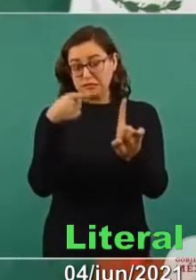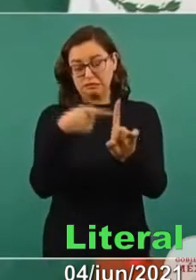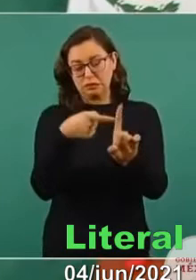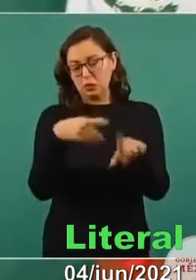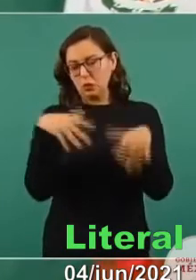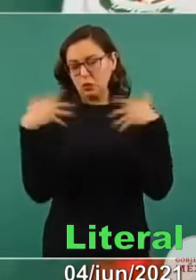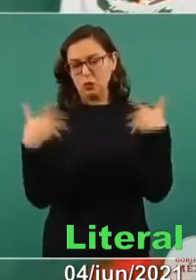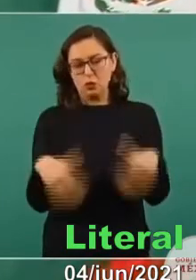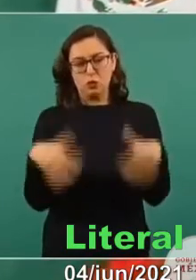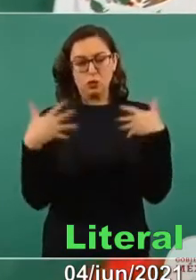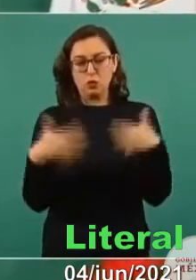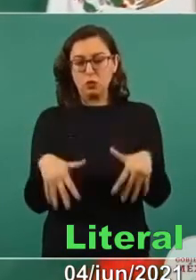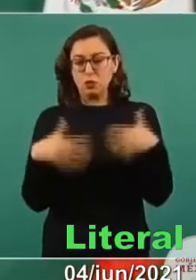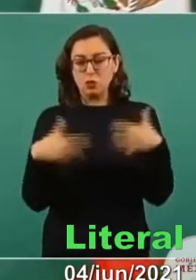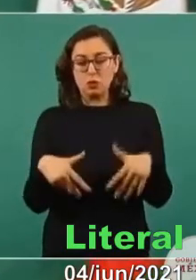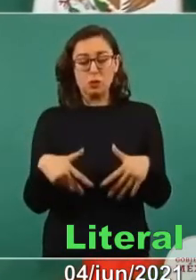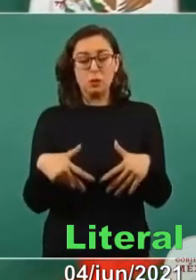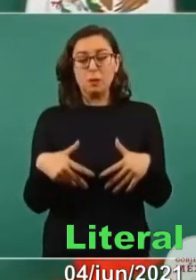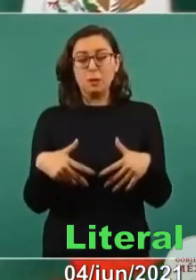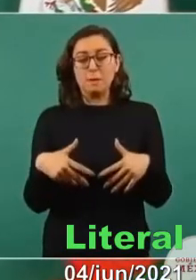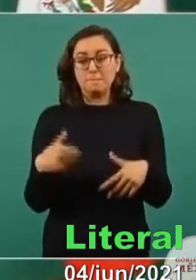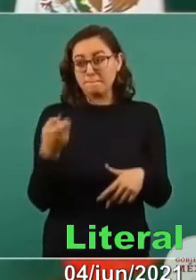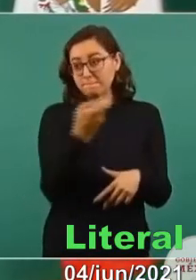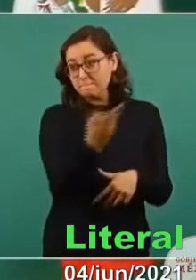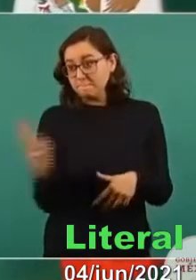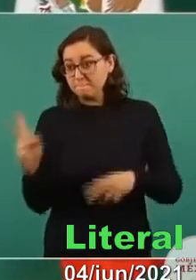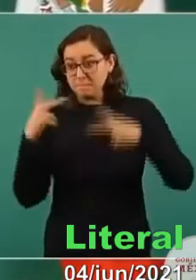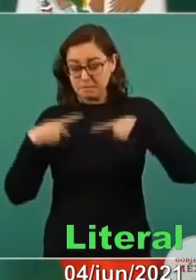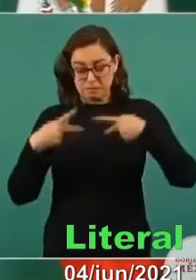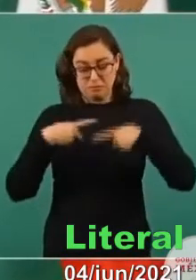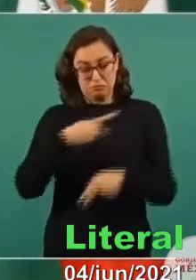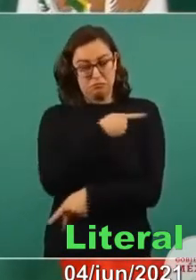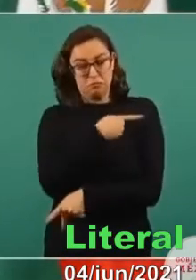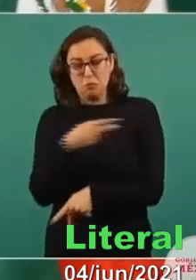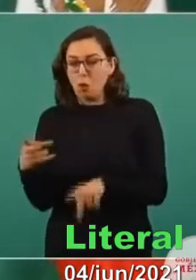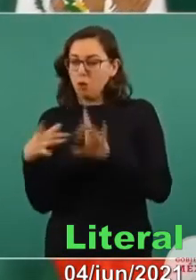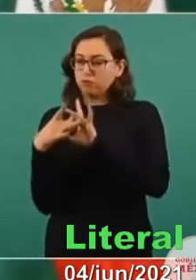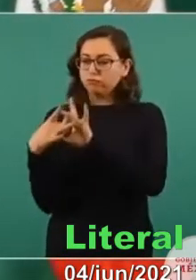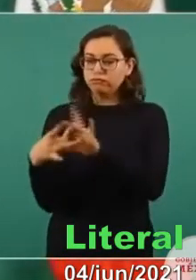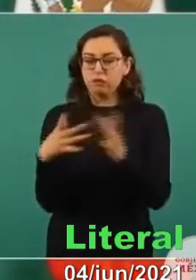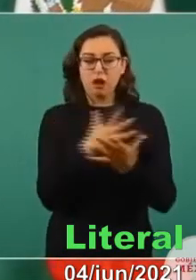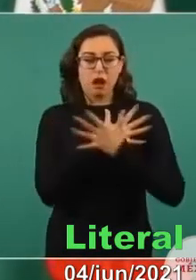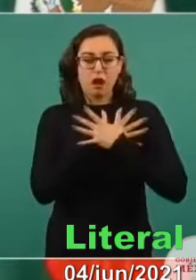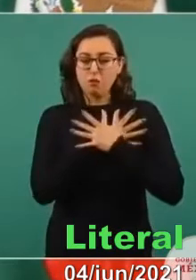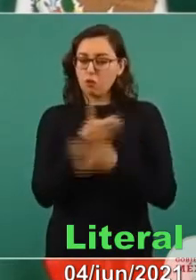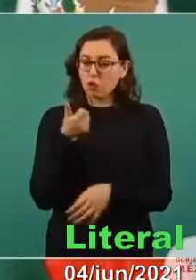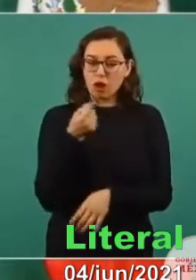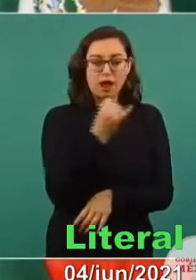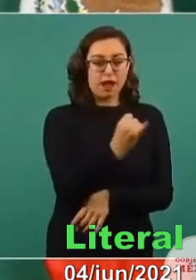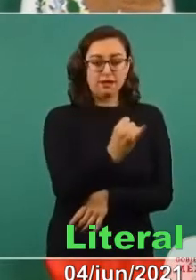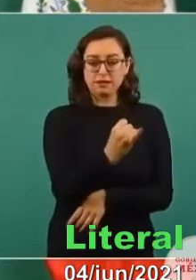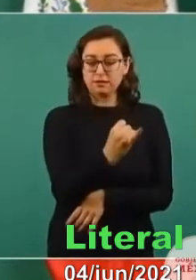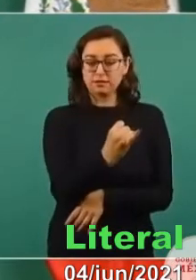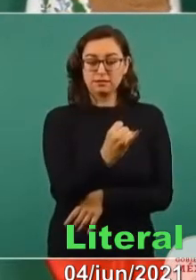amor a los pobres, a los